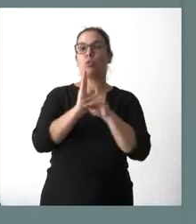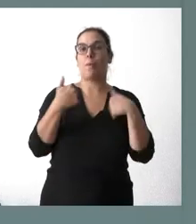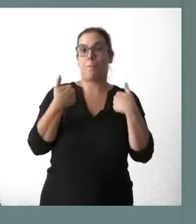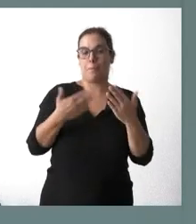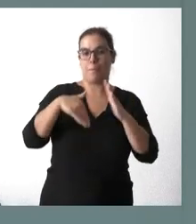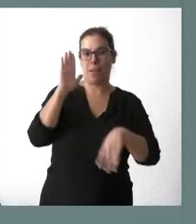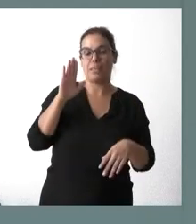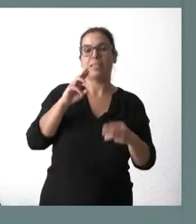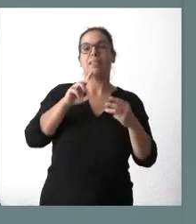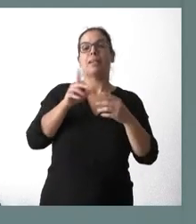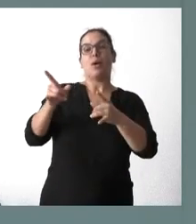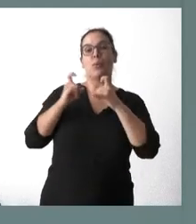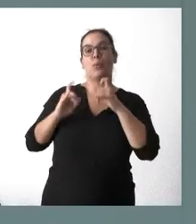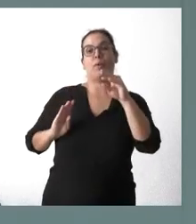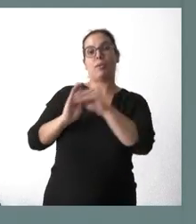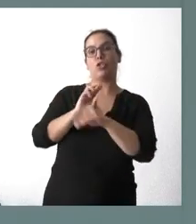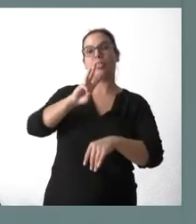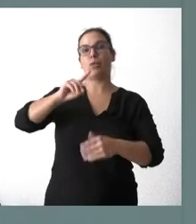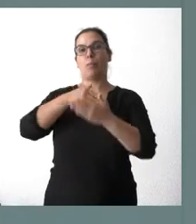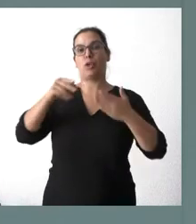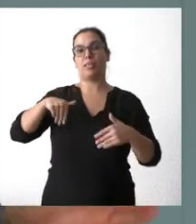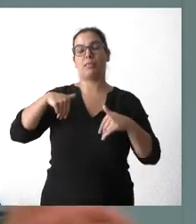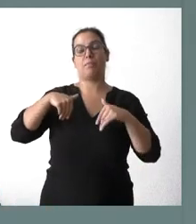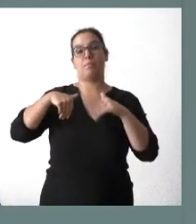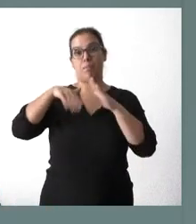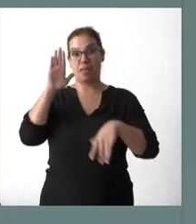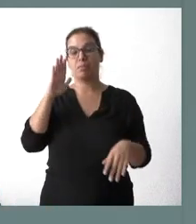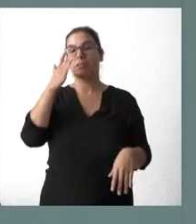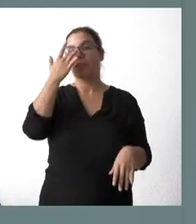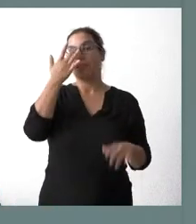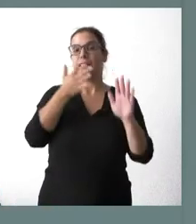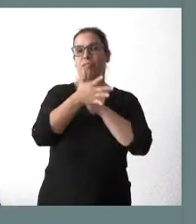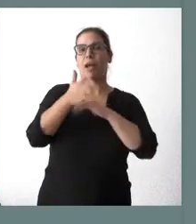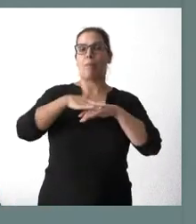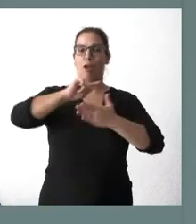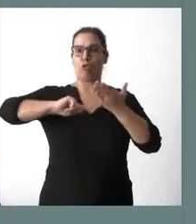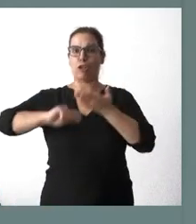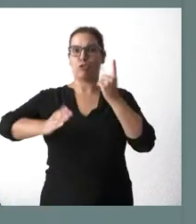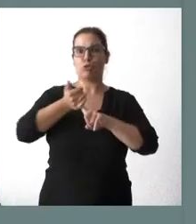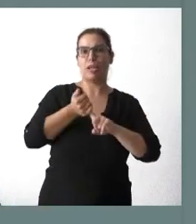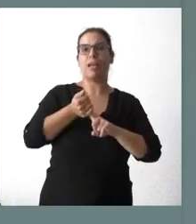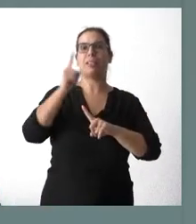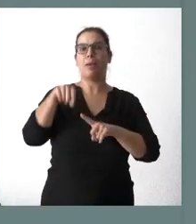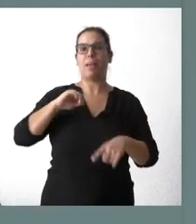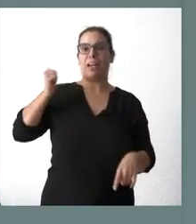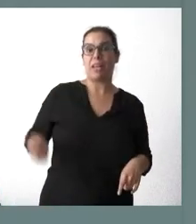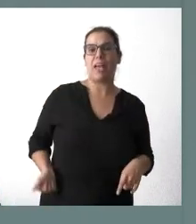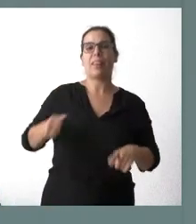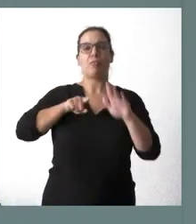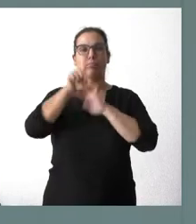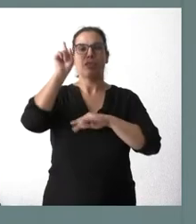de treinta y un millones de euros de inversión, que moviliza no solamente empleo y PIB, sino sobre todo conocimiento,